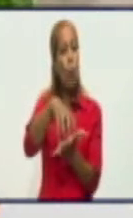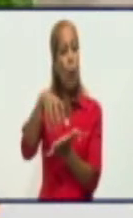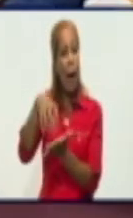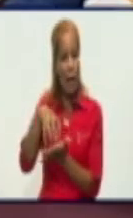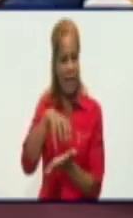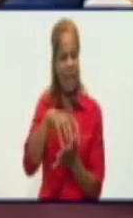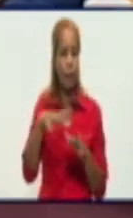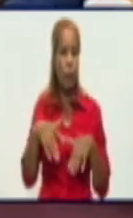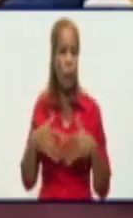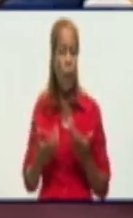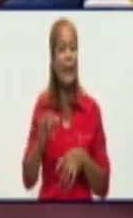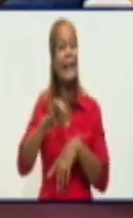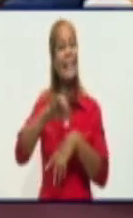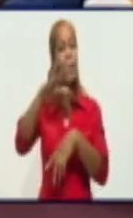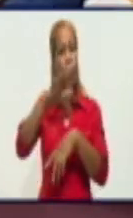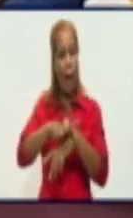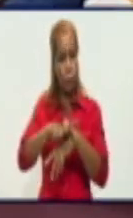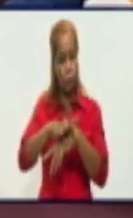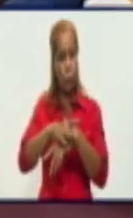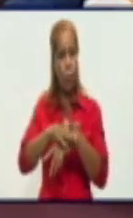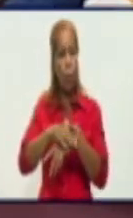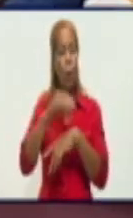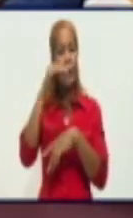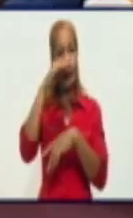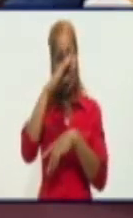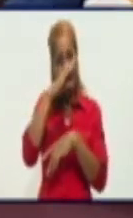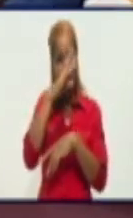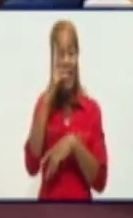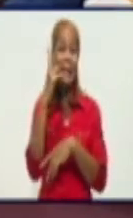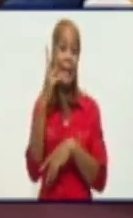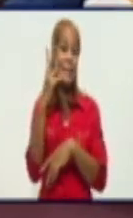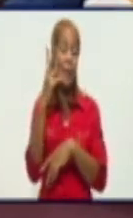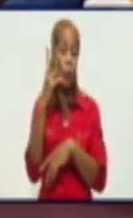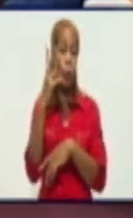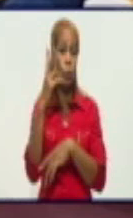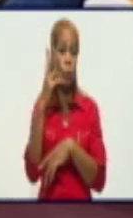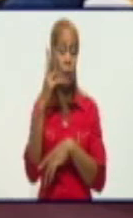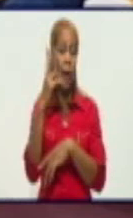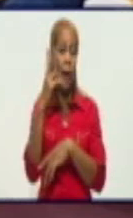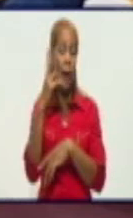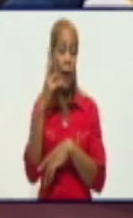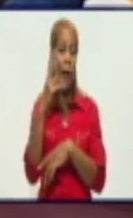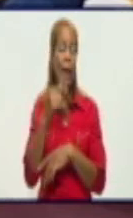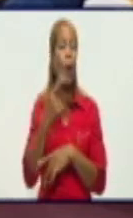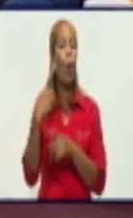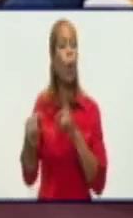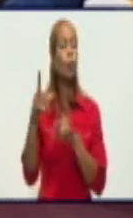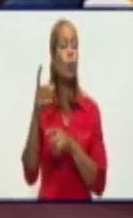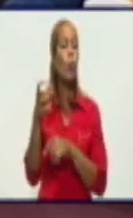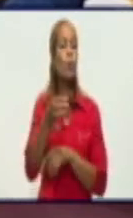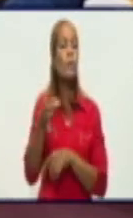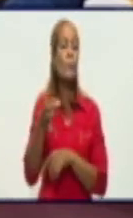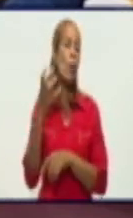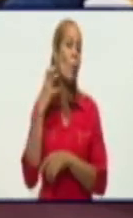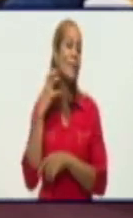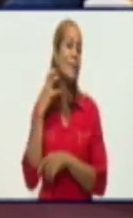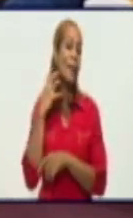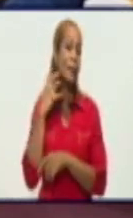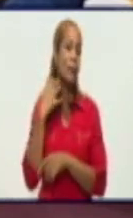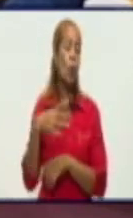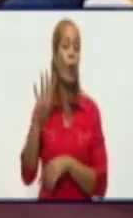circuito de Río Cautos, Guisa, la segunda subestación, el circuito Horacio Rodríguez en Mazanillo, el